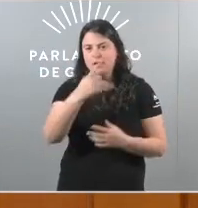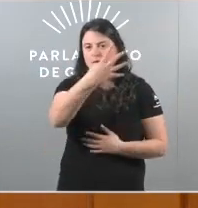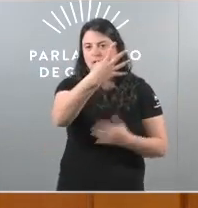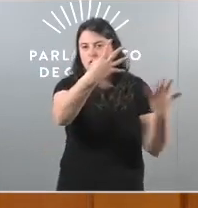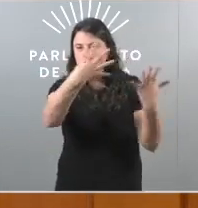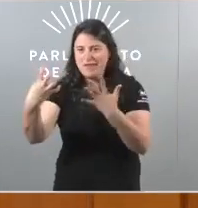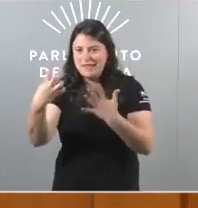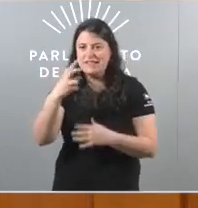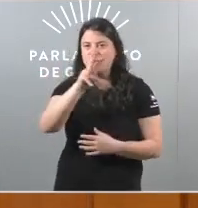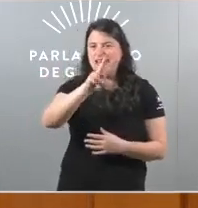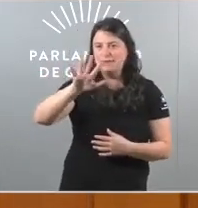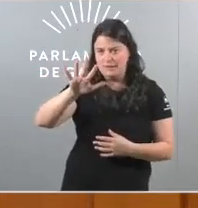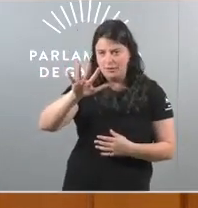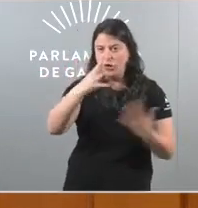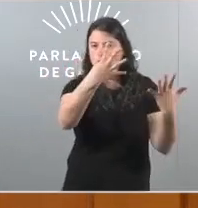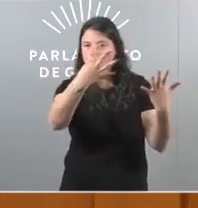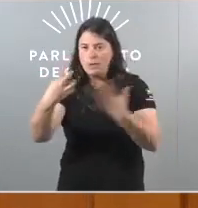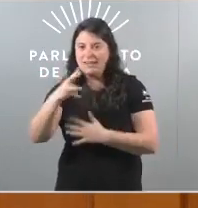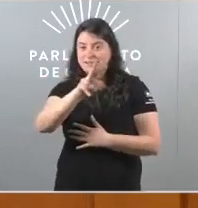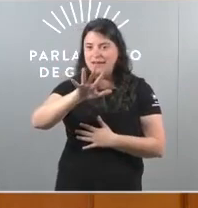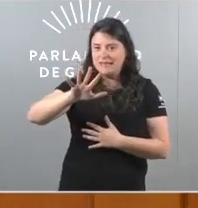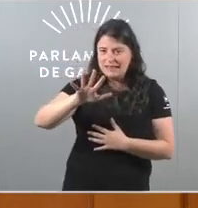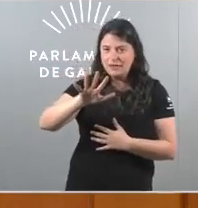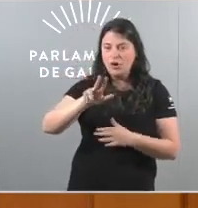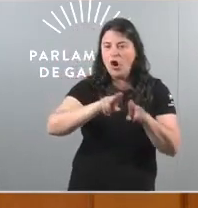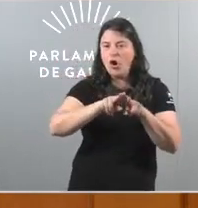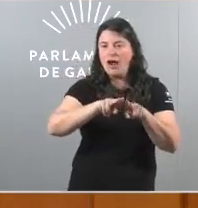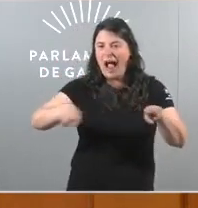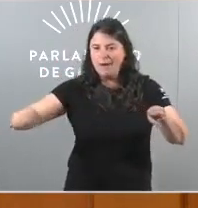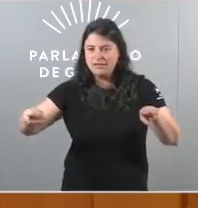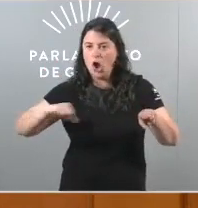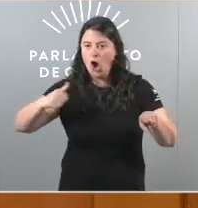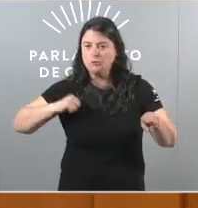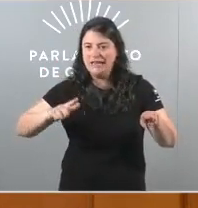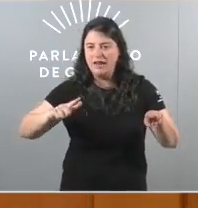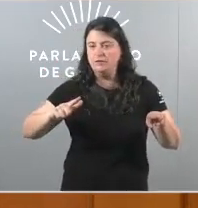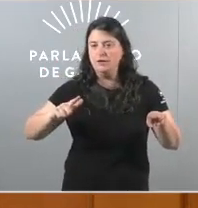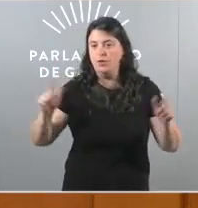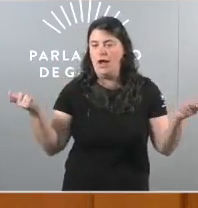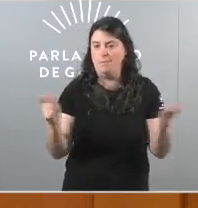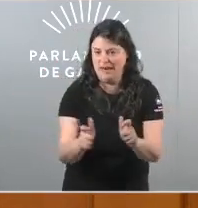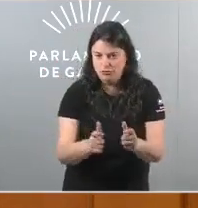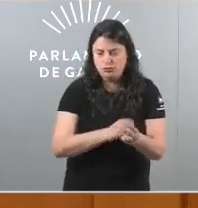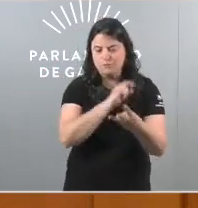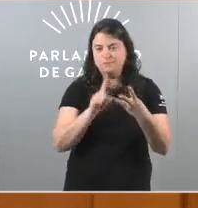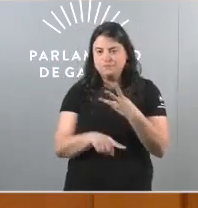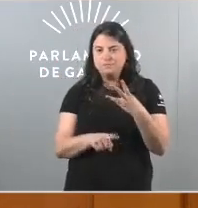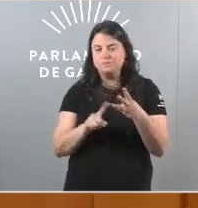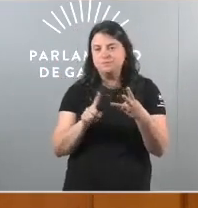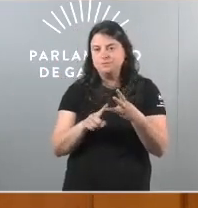925 925 son as camas hospitalarias que pecharon terceira cifra